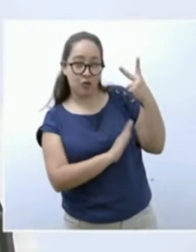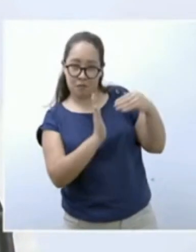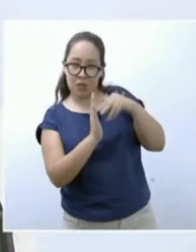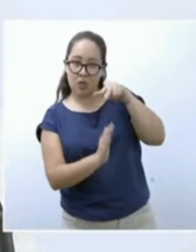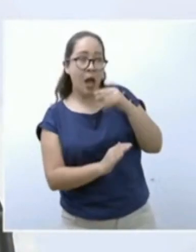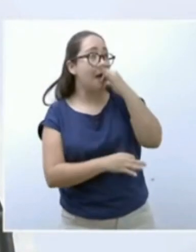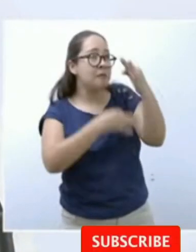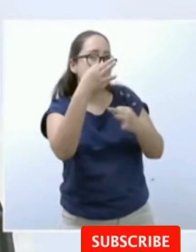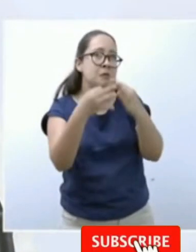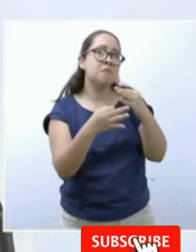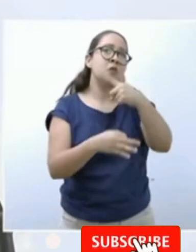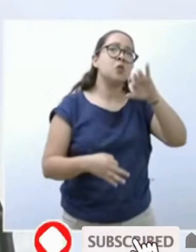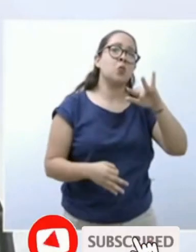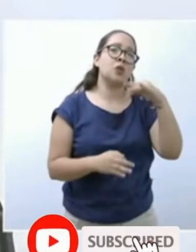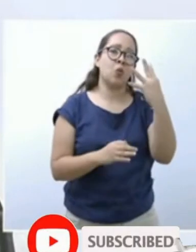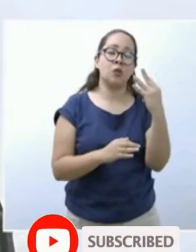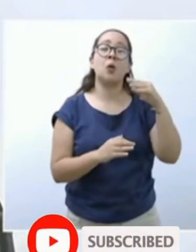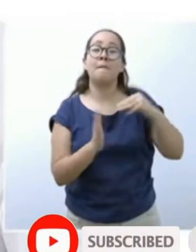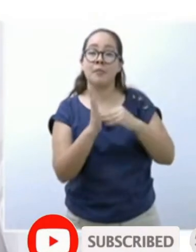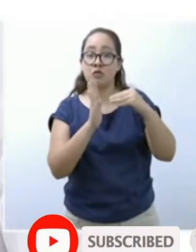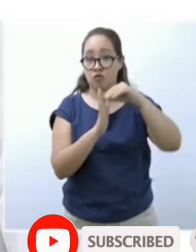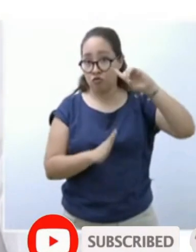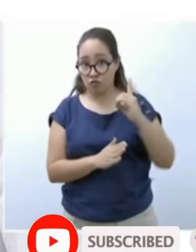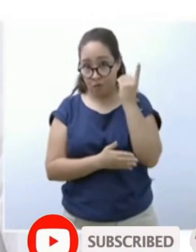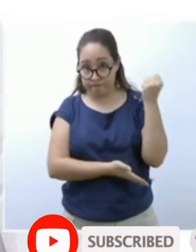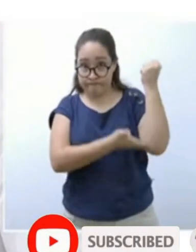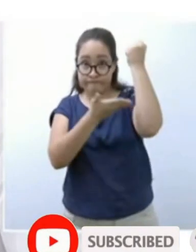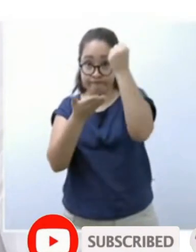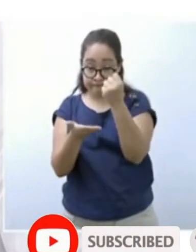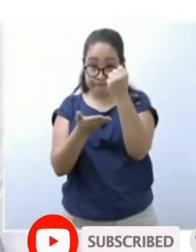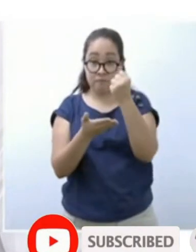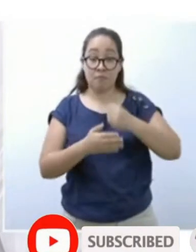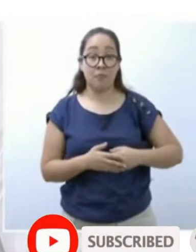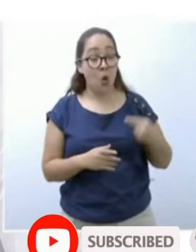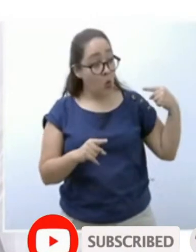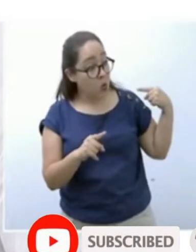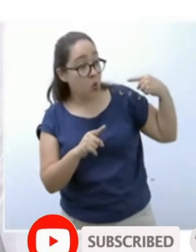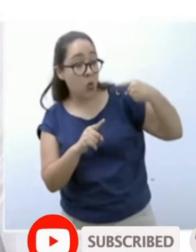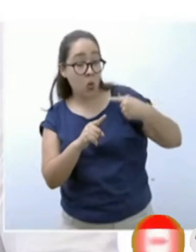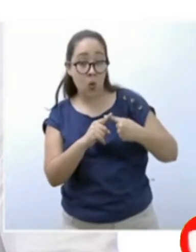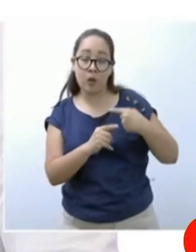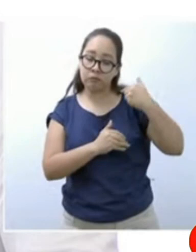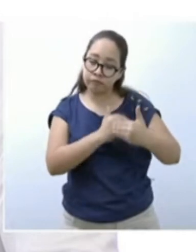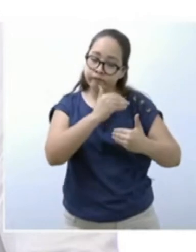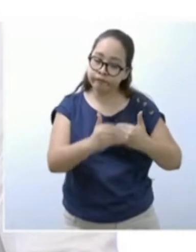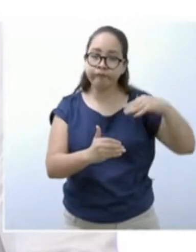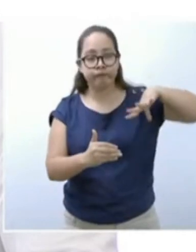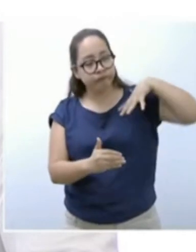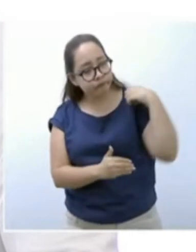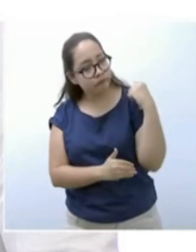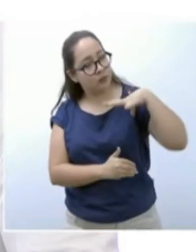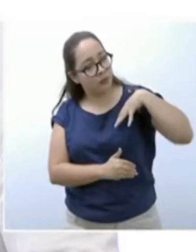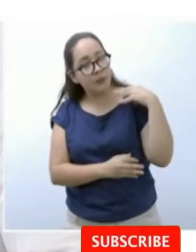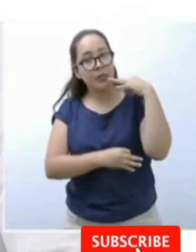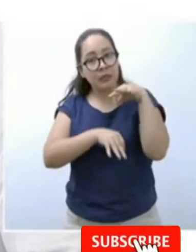154 millones de dólares. A largo de este periodo, de mucho esfuerzo, de mucho trabajo,